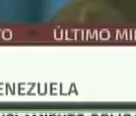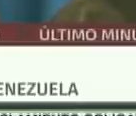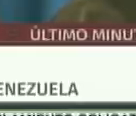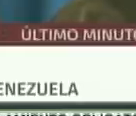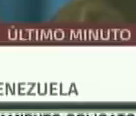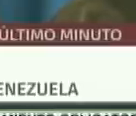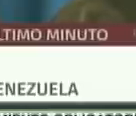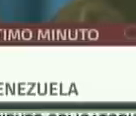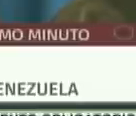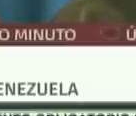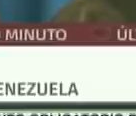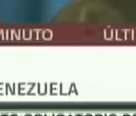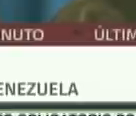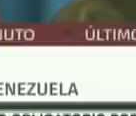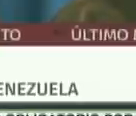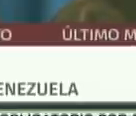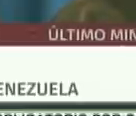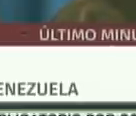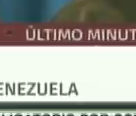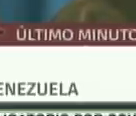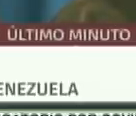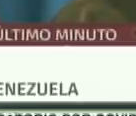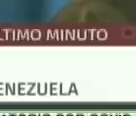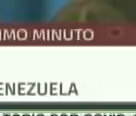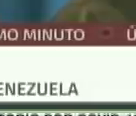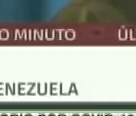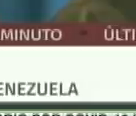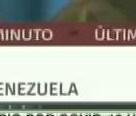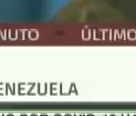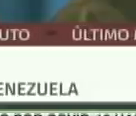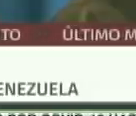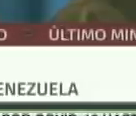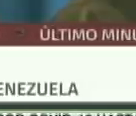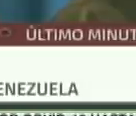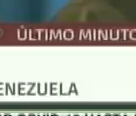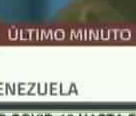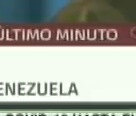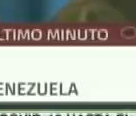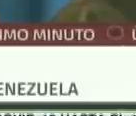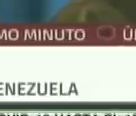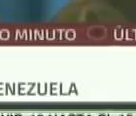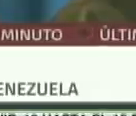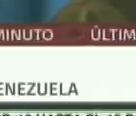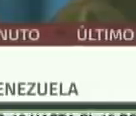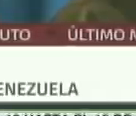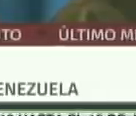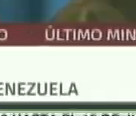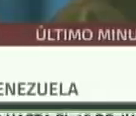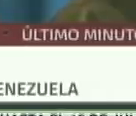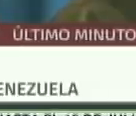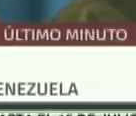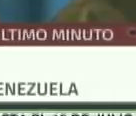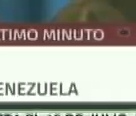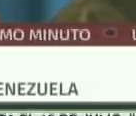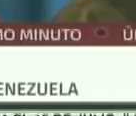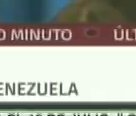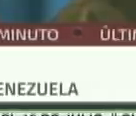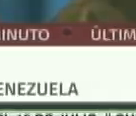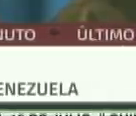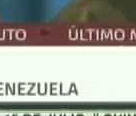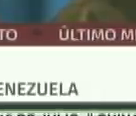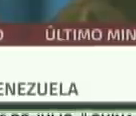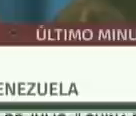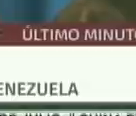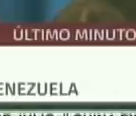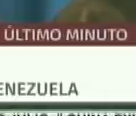y no podía faltar Venezuela, como le decíamos ayer al ministro Lavrov. El presidente